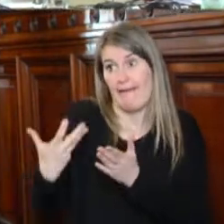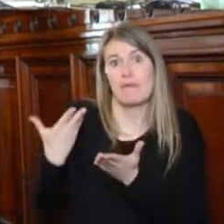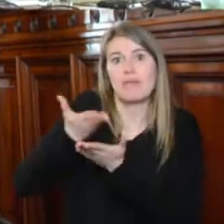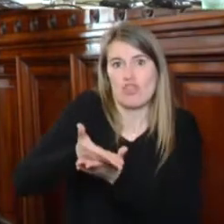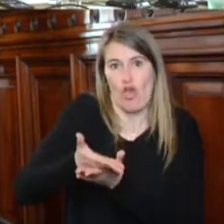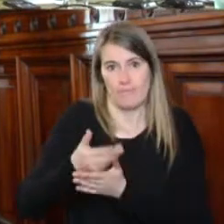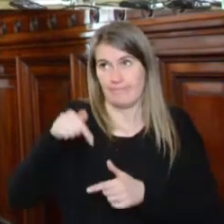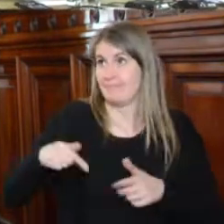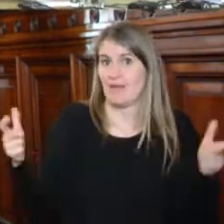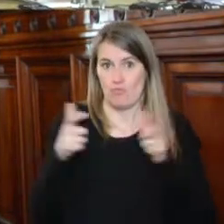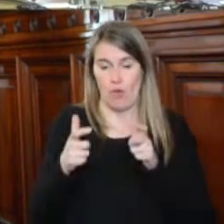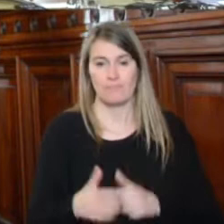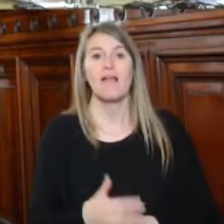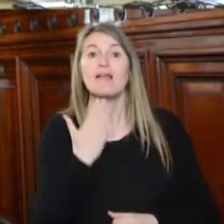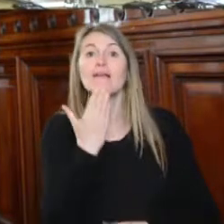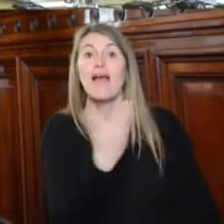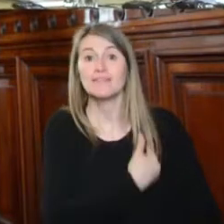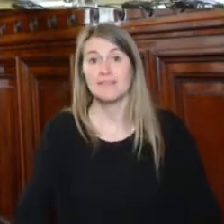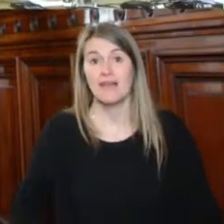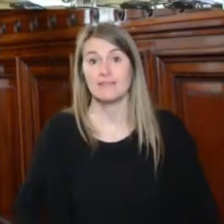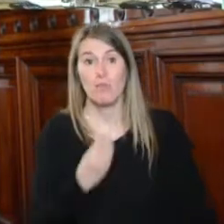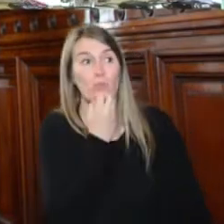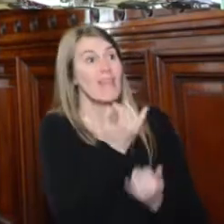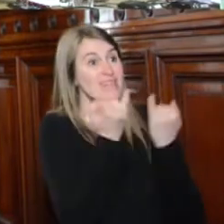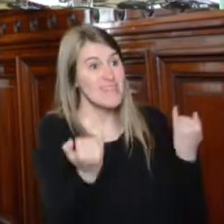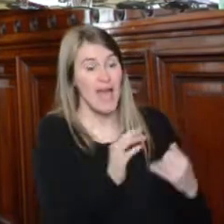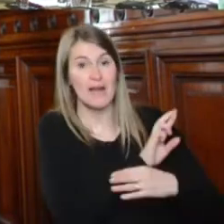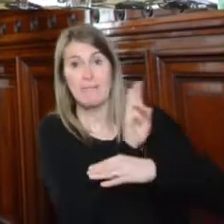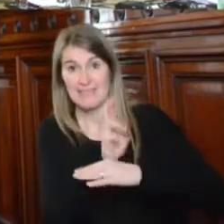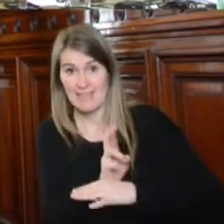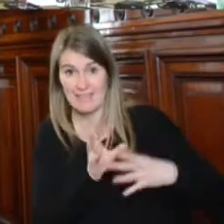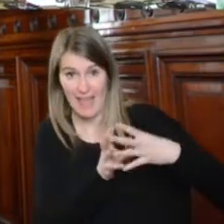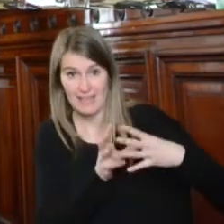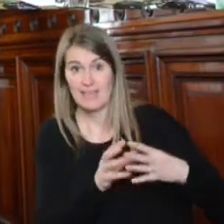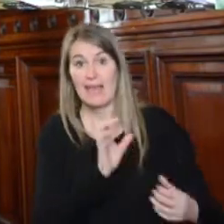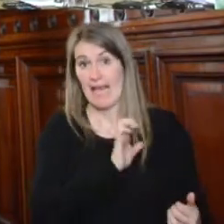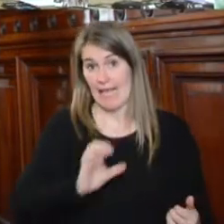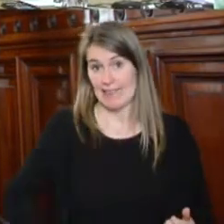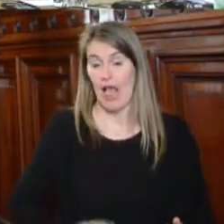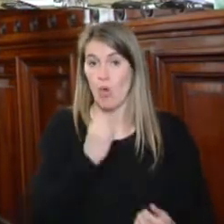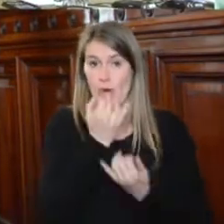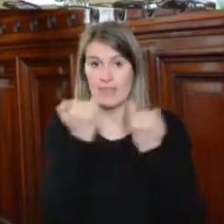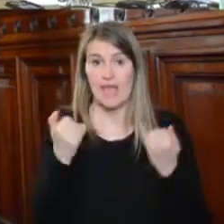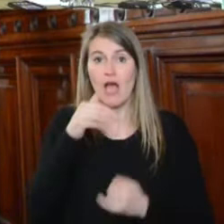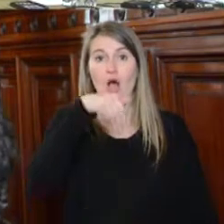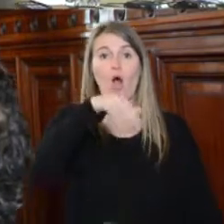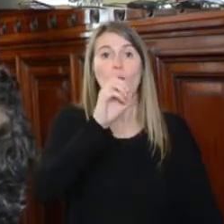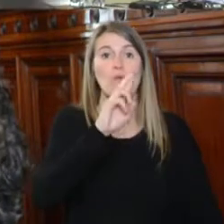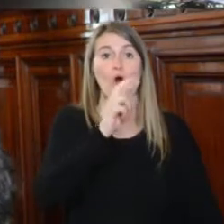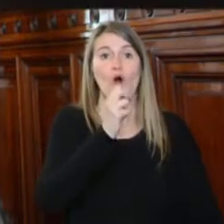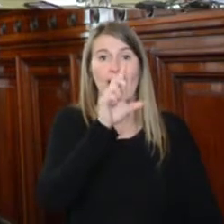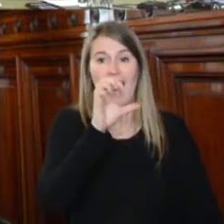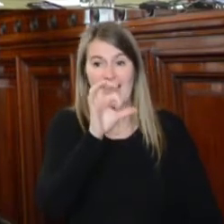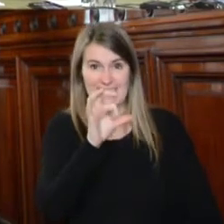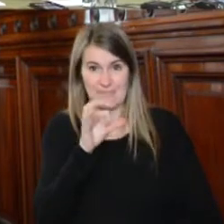Gracias, señor presidente. Buenos días, comisionados. Buenos días, Estado. Soy Diego Morales del Centro de Estudios Legales y